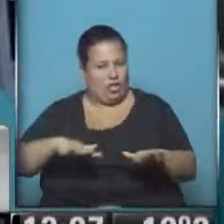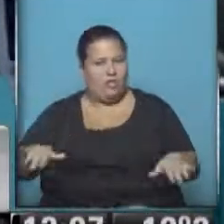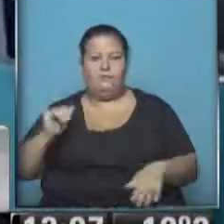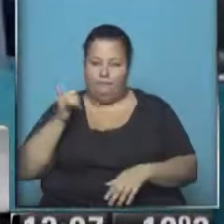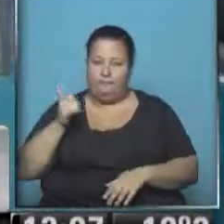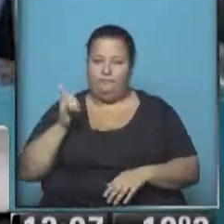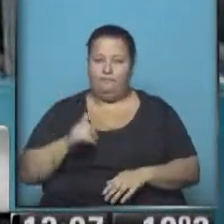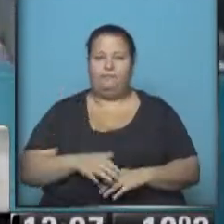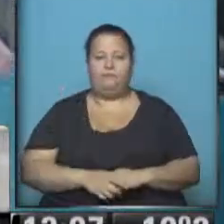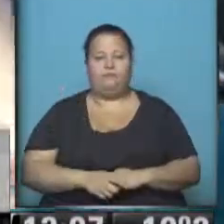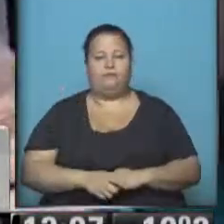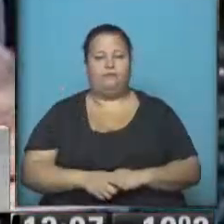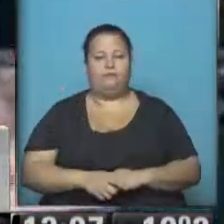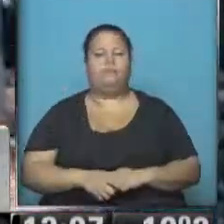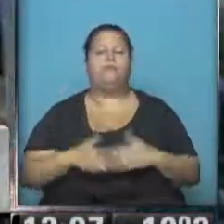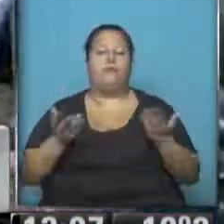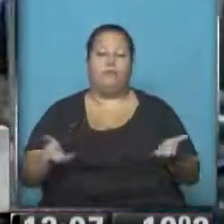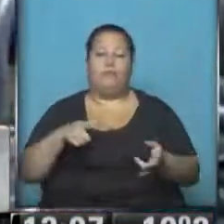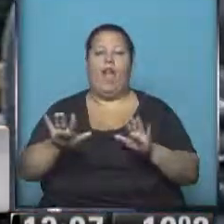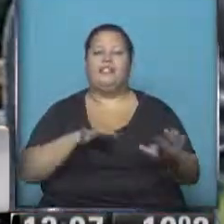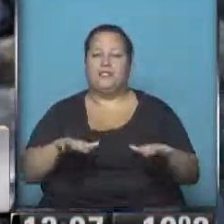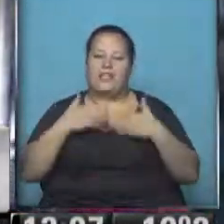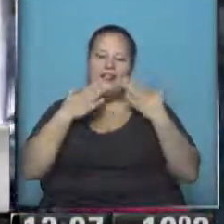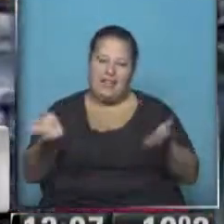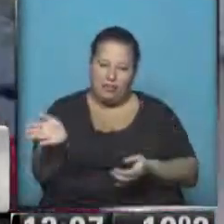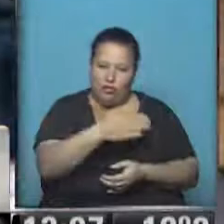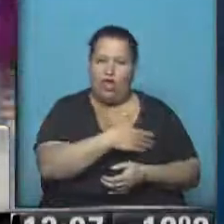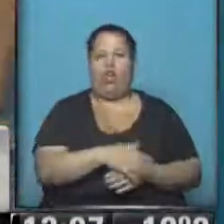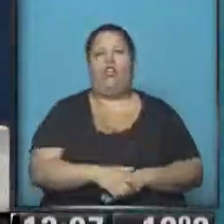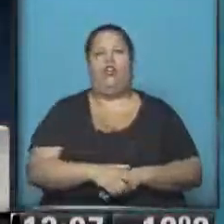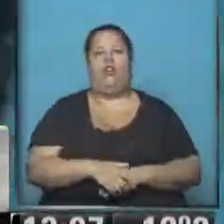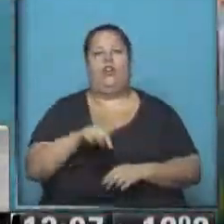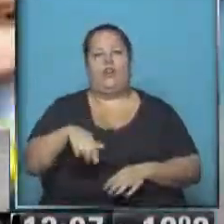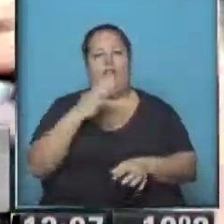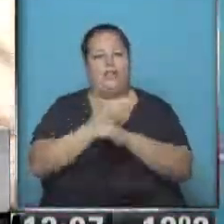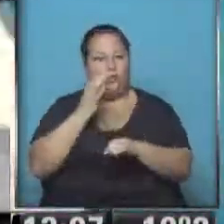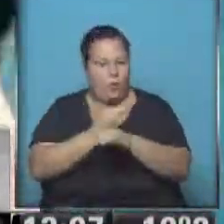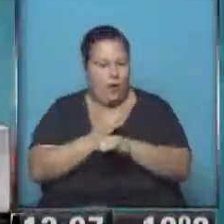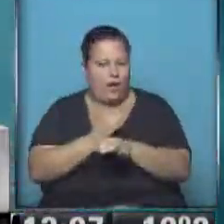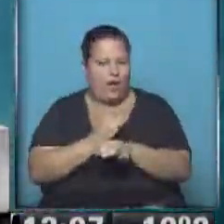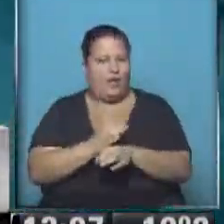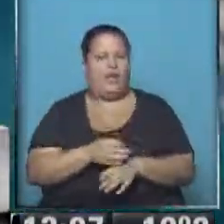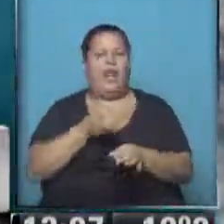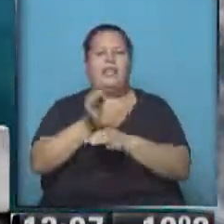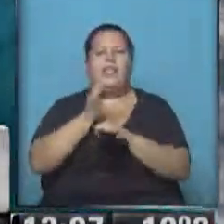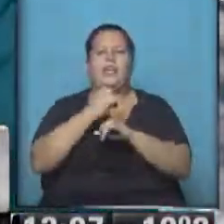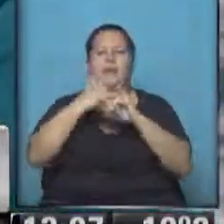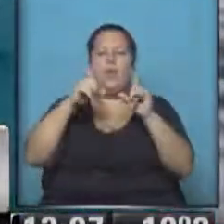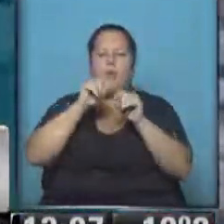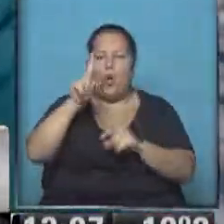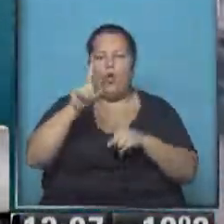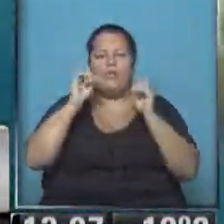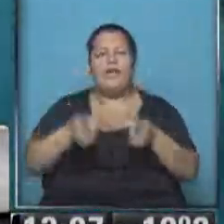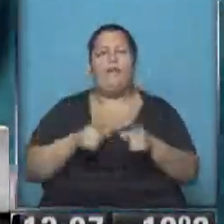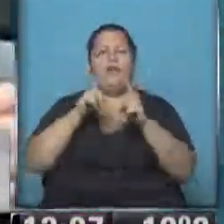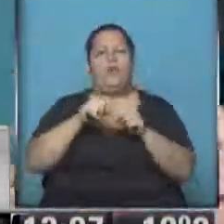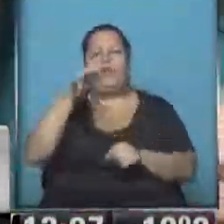Sí, sí. Bueno, esta es la situación, gracias a todos, de esta escuela de enseñanza media número 1 y también la